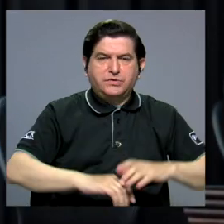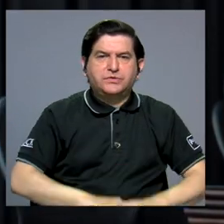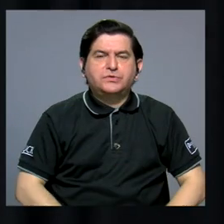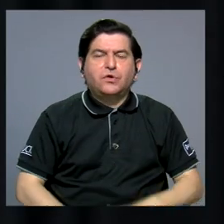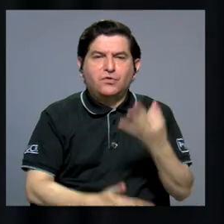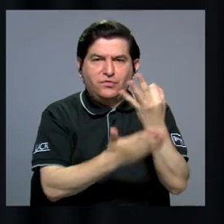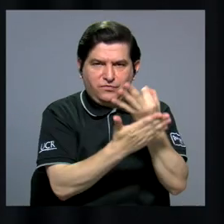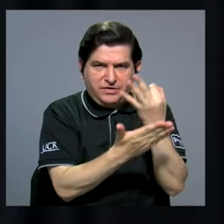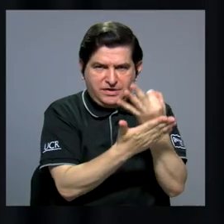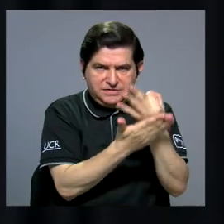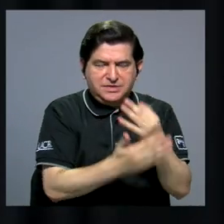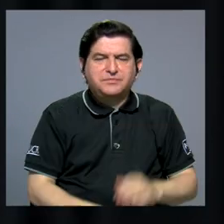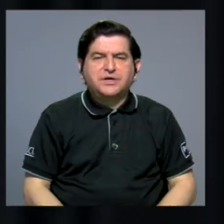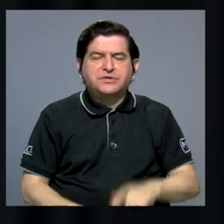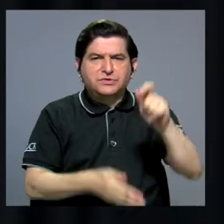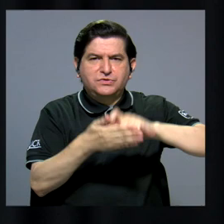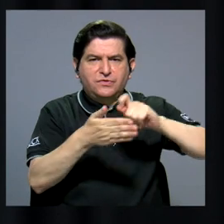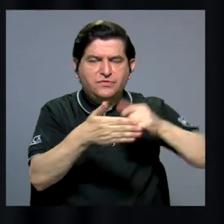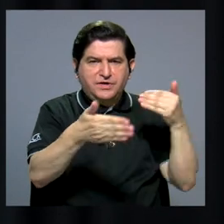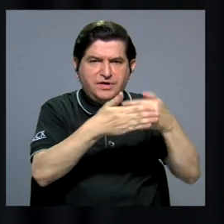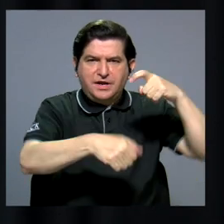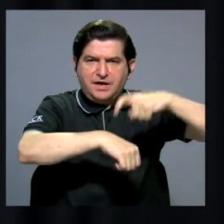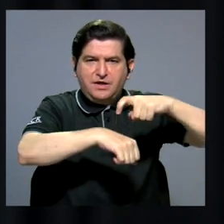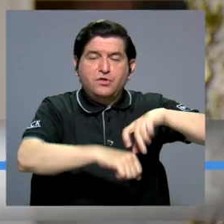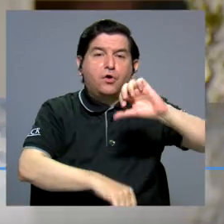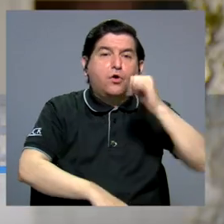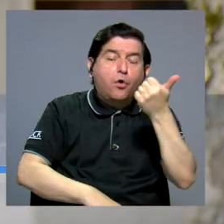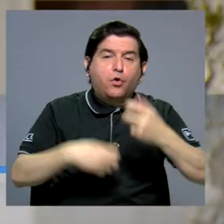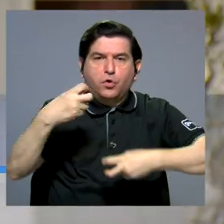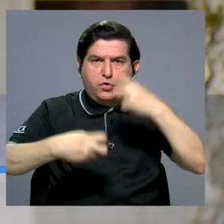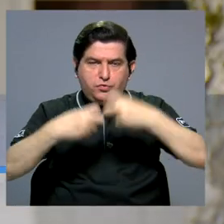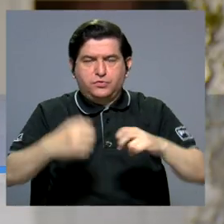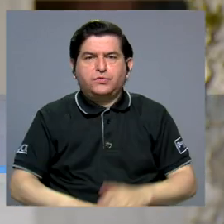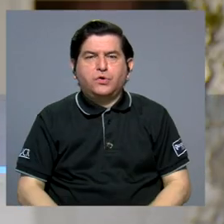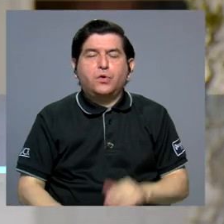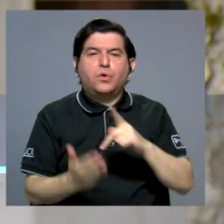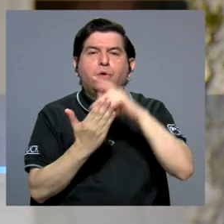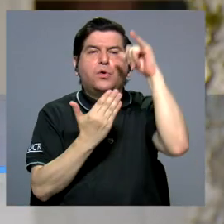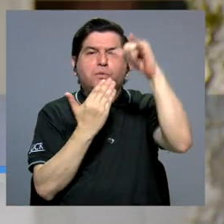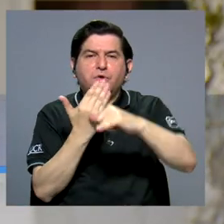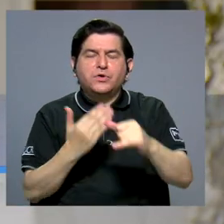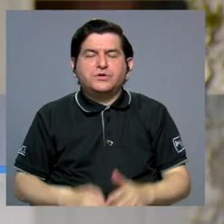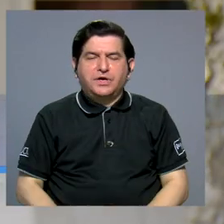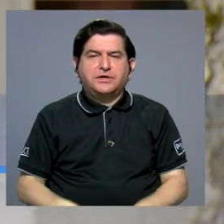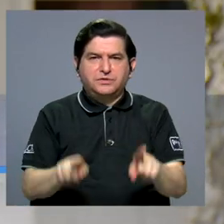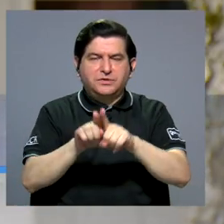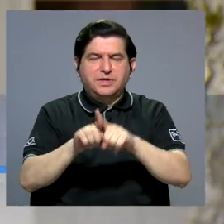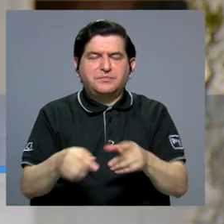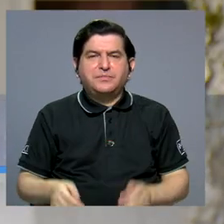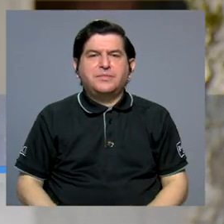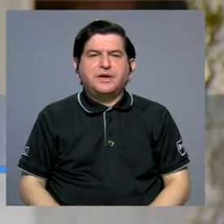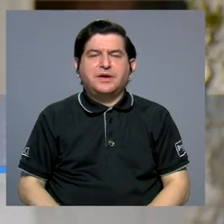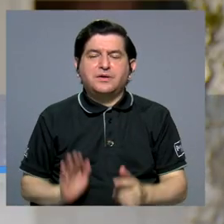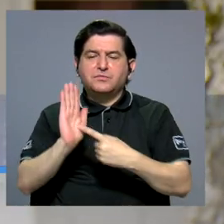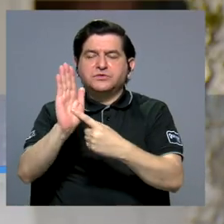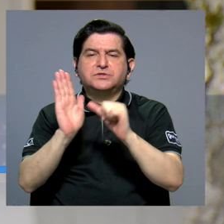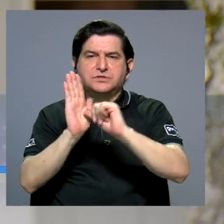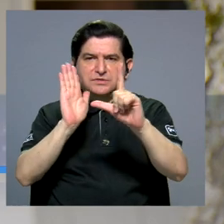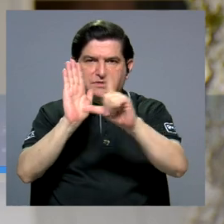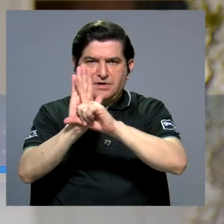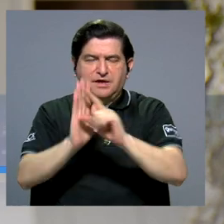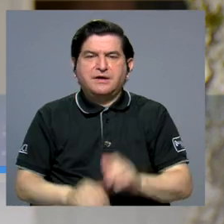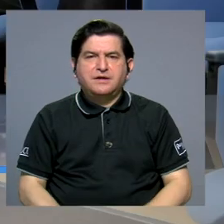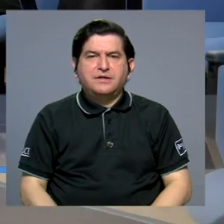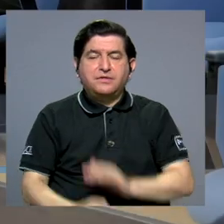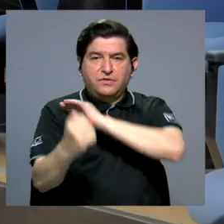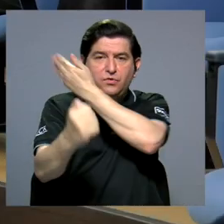acuerdo de financiación que se firmó recientemente. Otra fuente de dificultad la vemos con el proyecto recientemente presentado